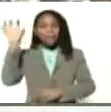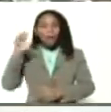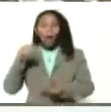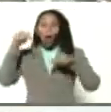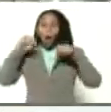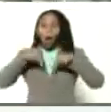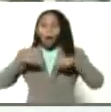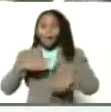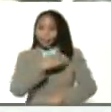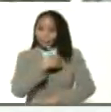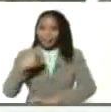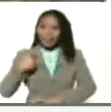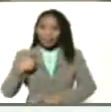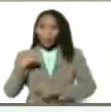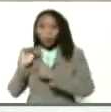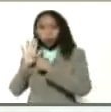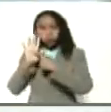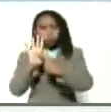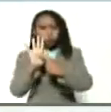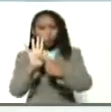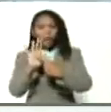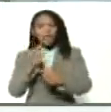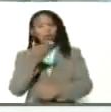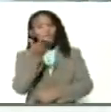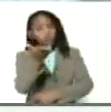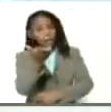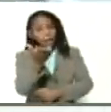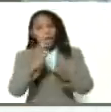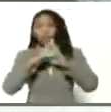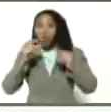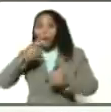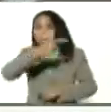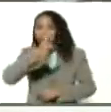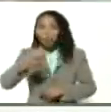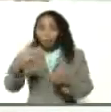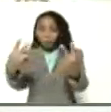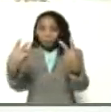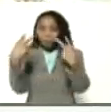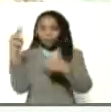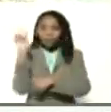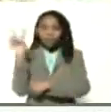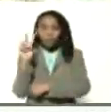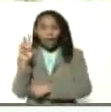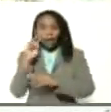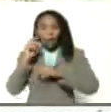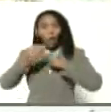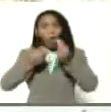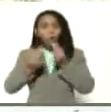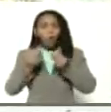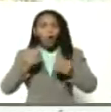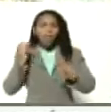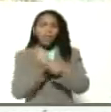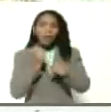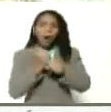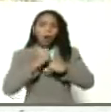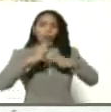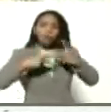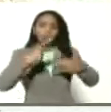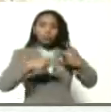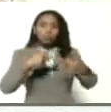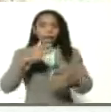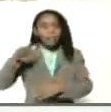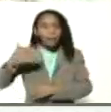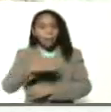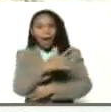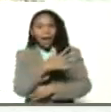hoy quisimos mostrarle a usted y al país cómo estamos procesando la mejor proteína del mar, la